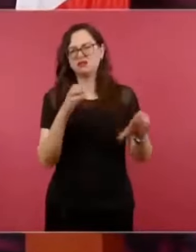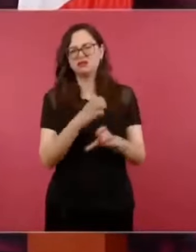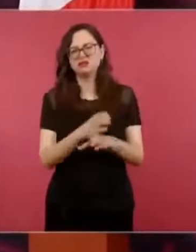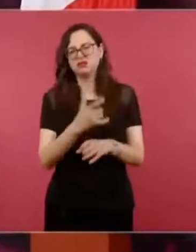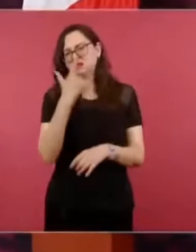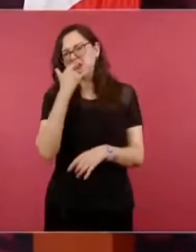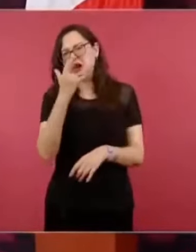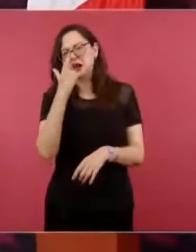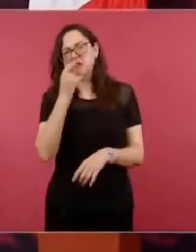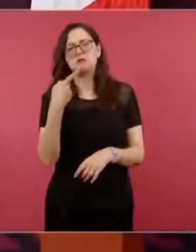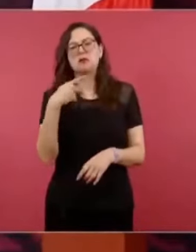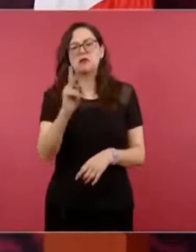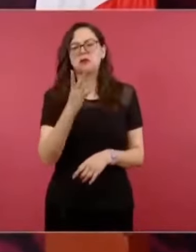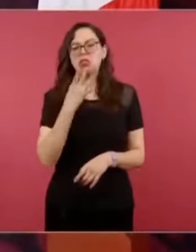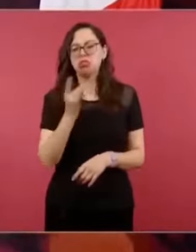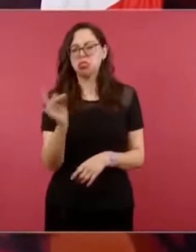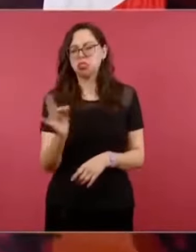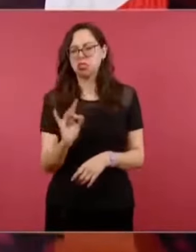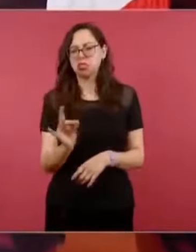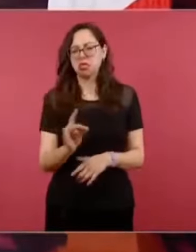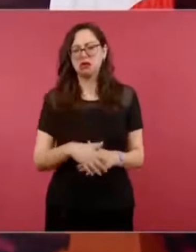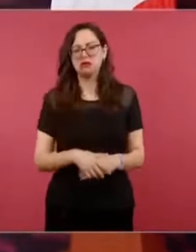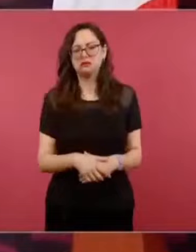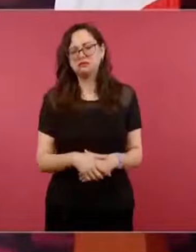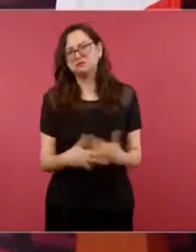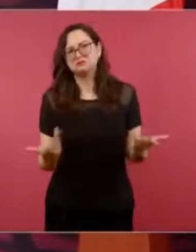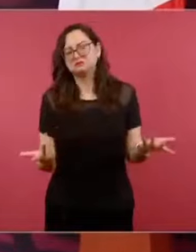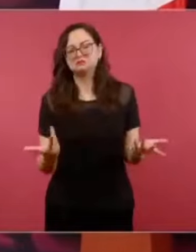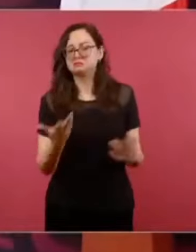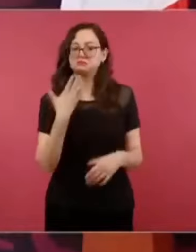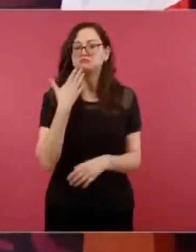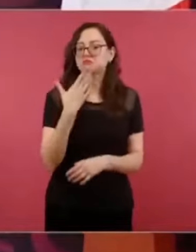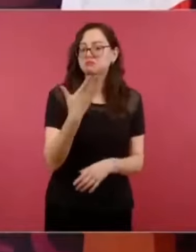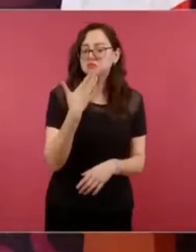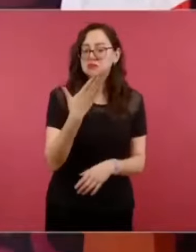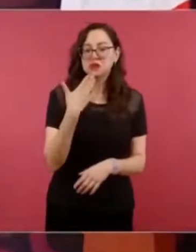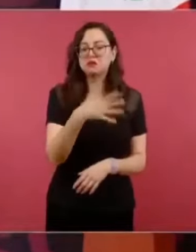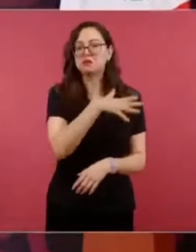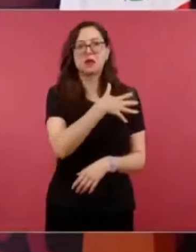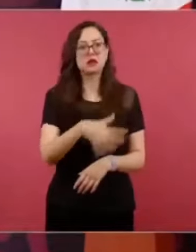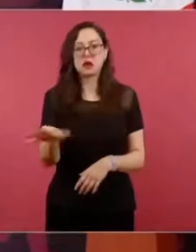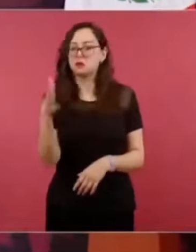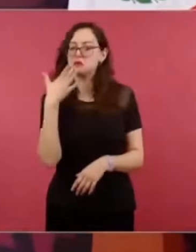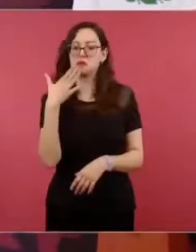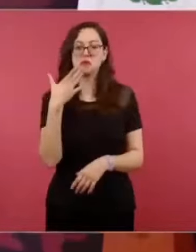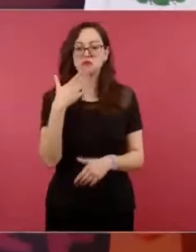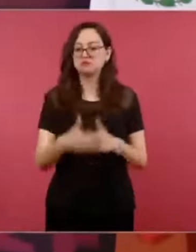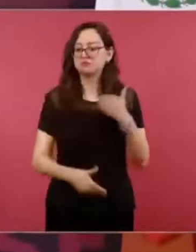pero muy bien, vamos muy bien.